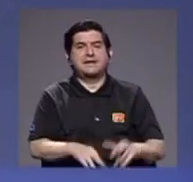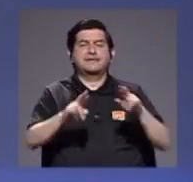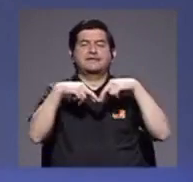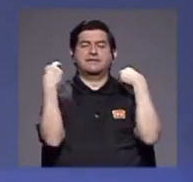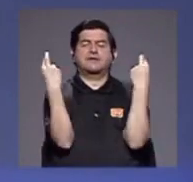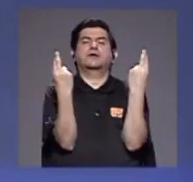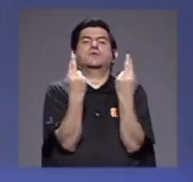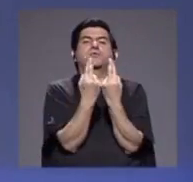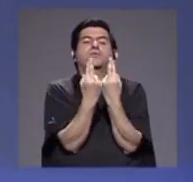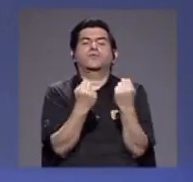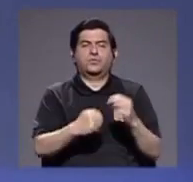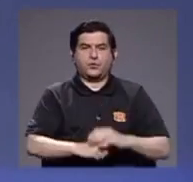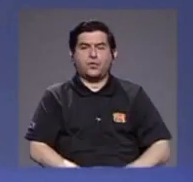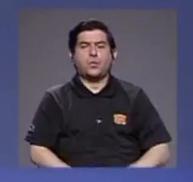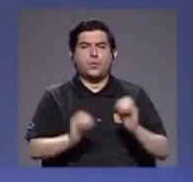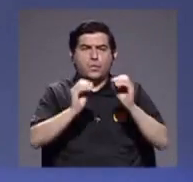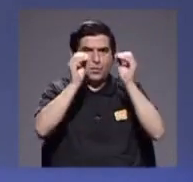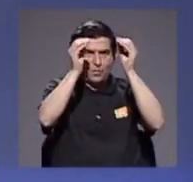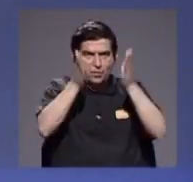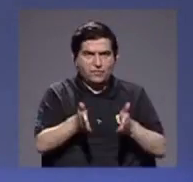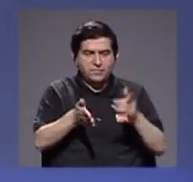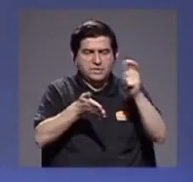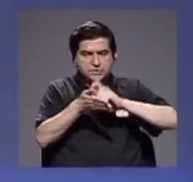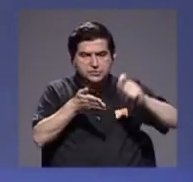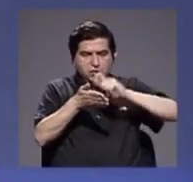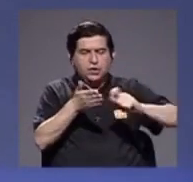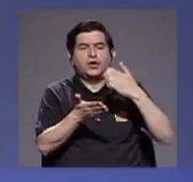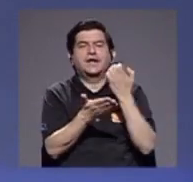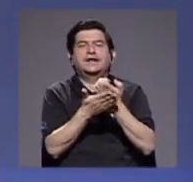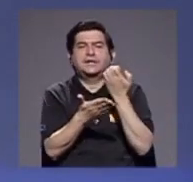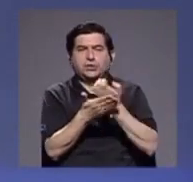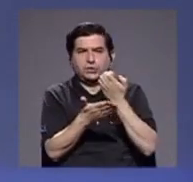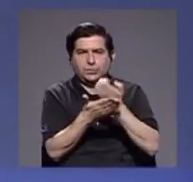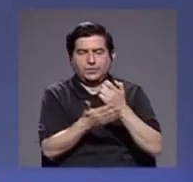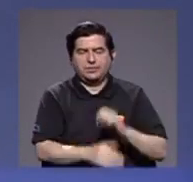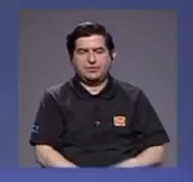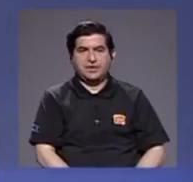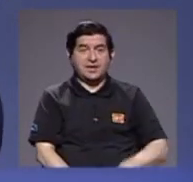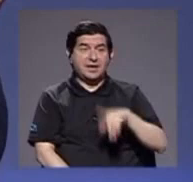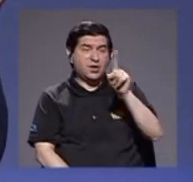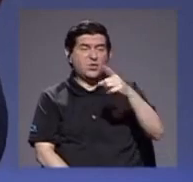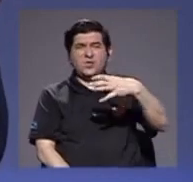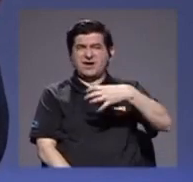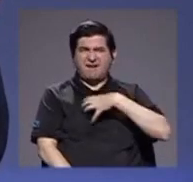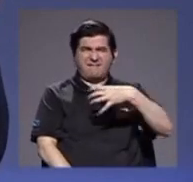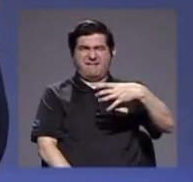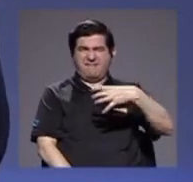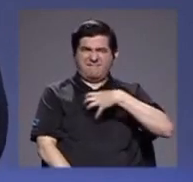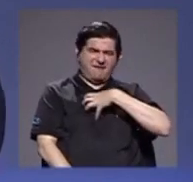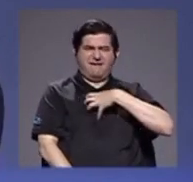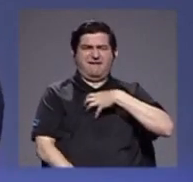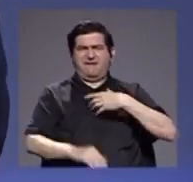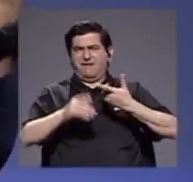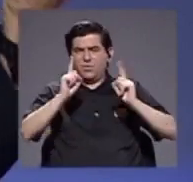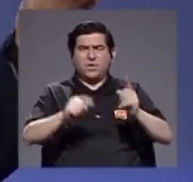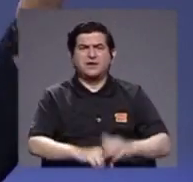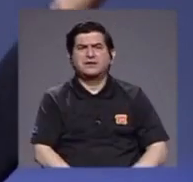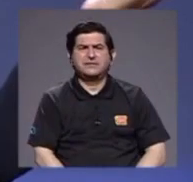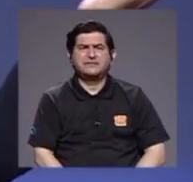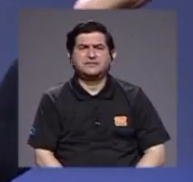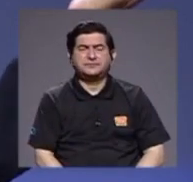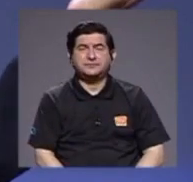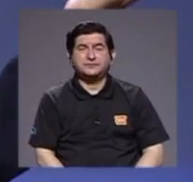reunión de los docentes de la Escuela de Economía, y una de las quejas amargas es, yo,